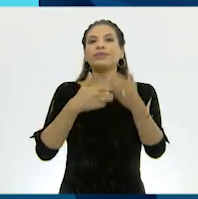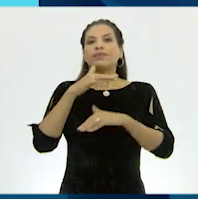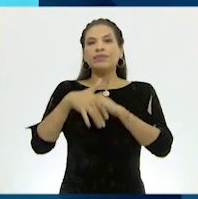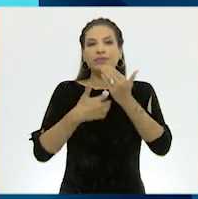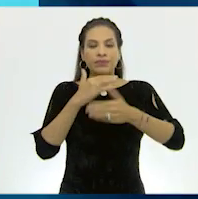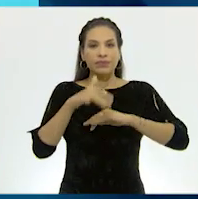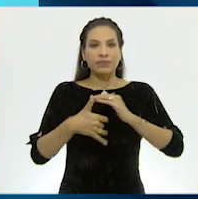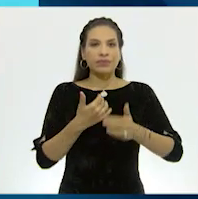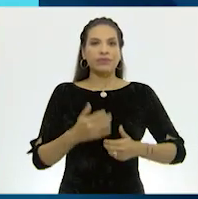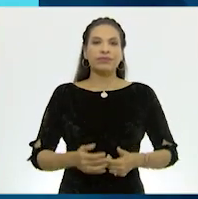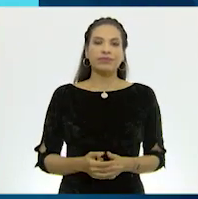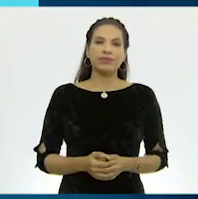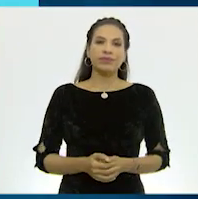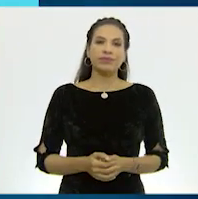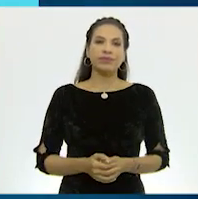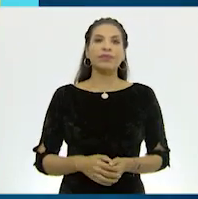manos.